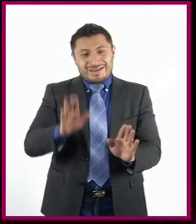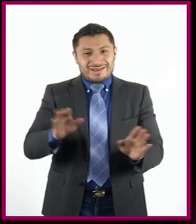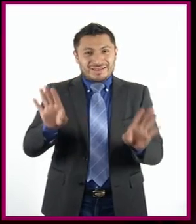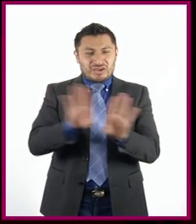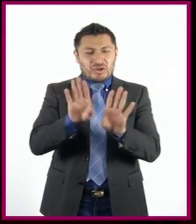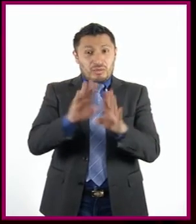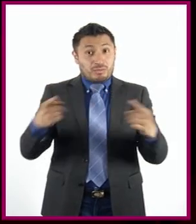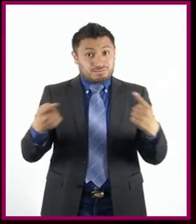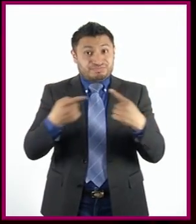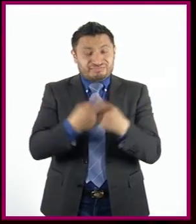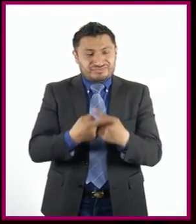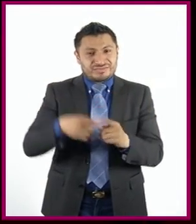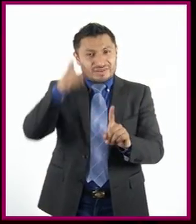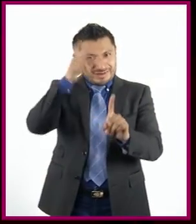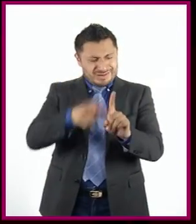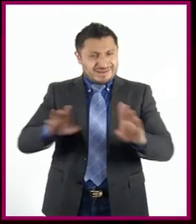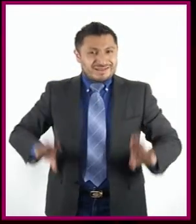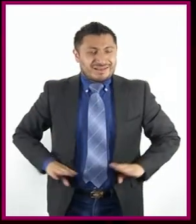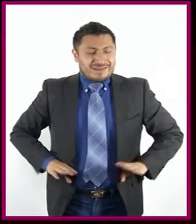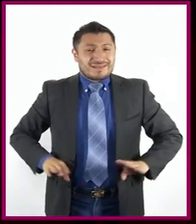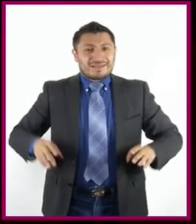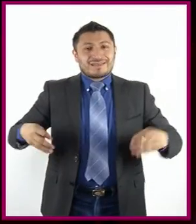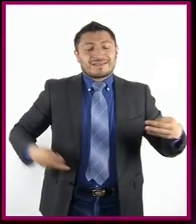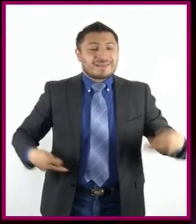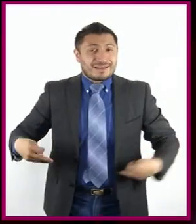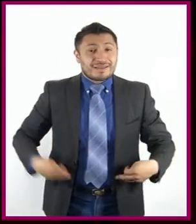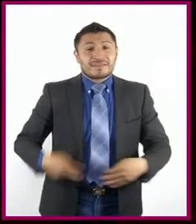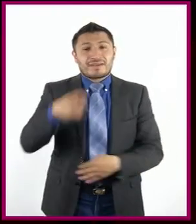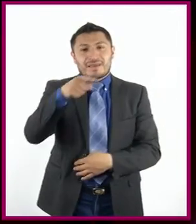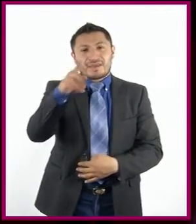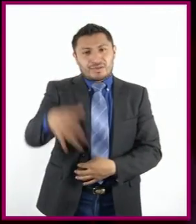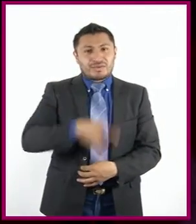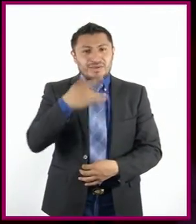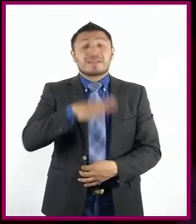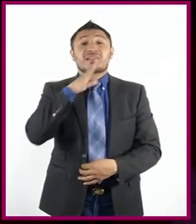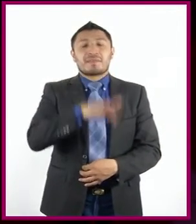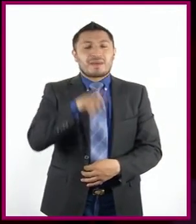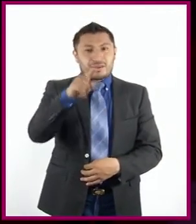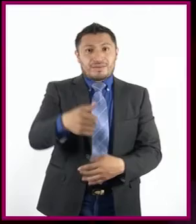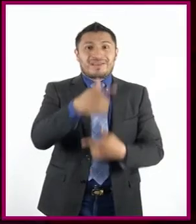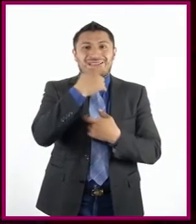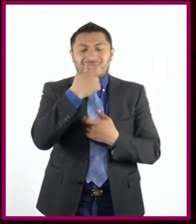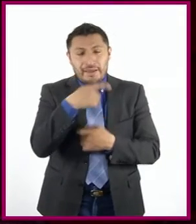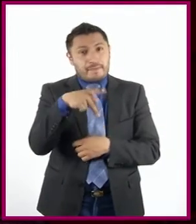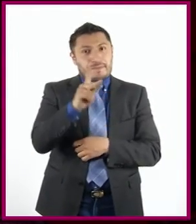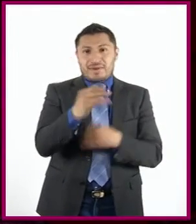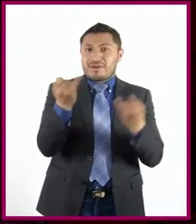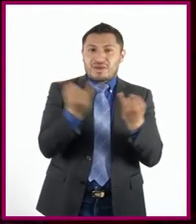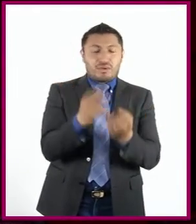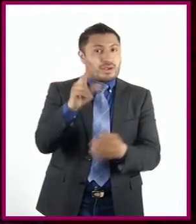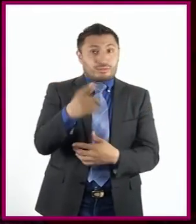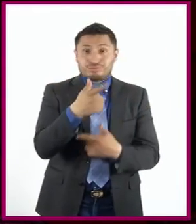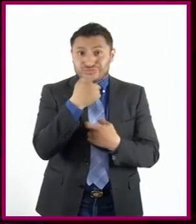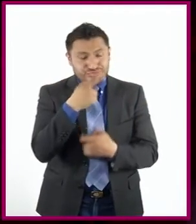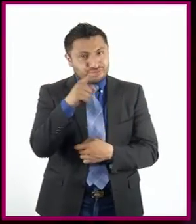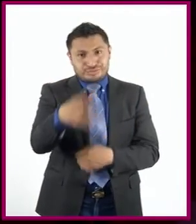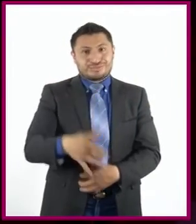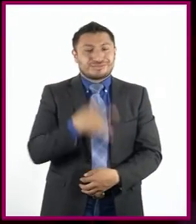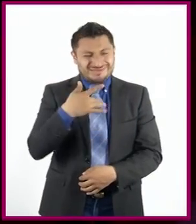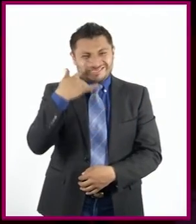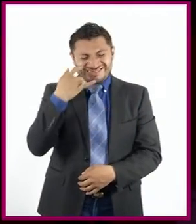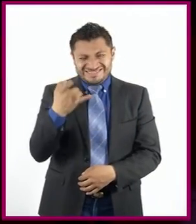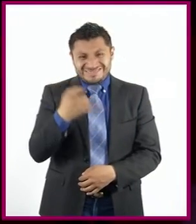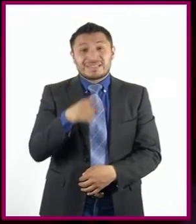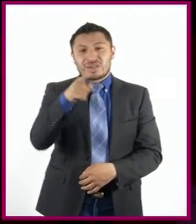personalidad a su obra. Ese con el que te sientes mal por reírte y también por no reírte. Como